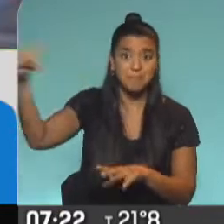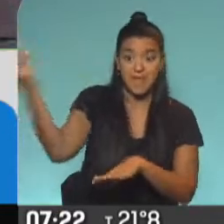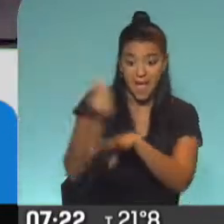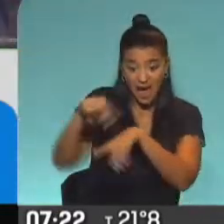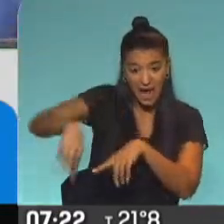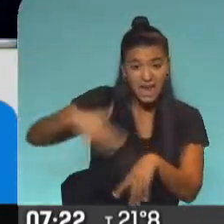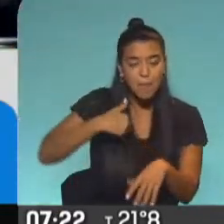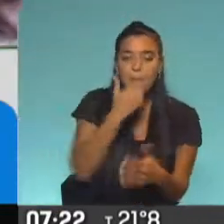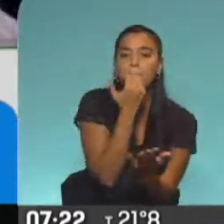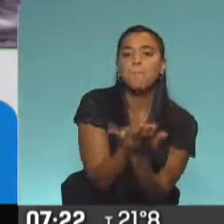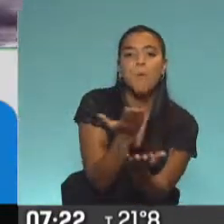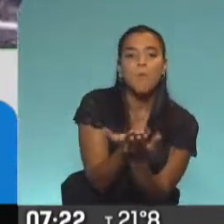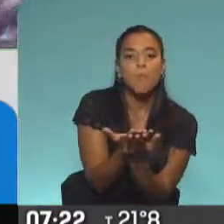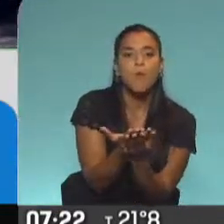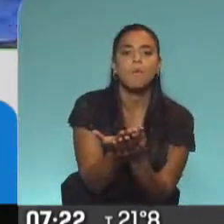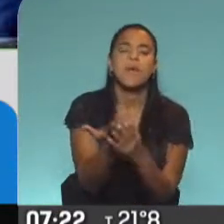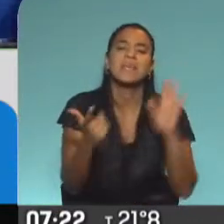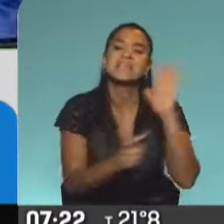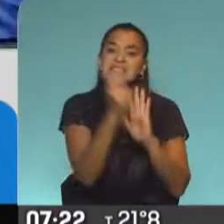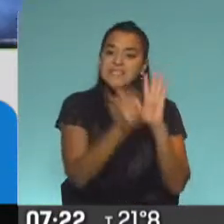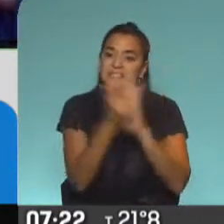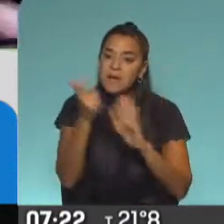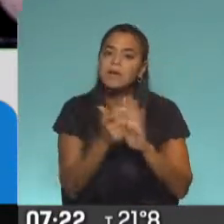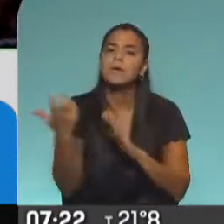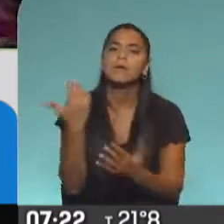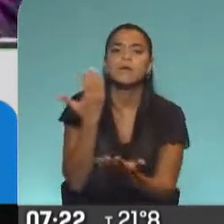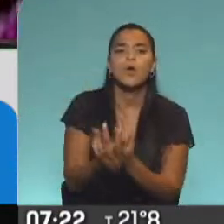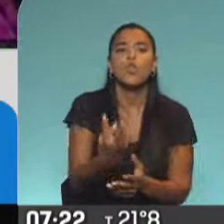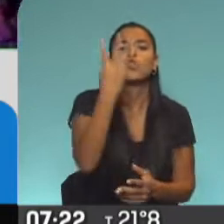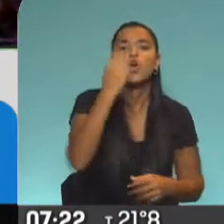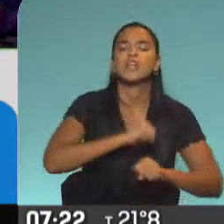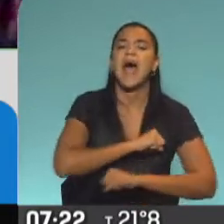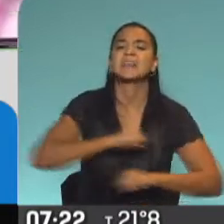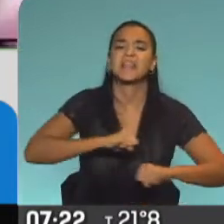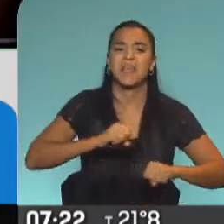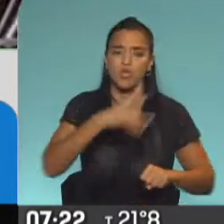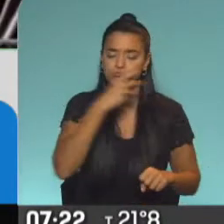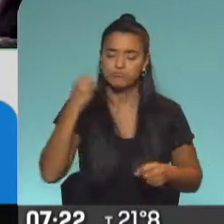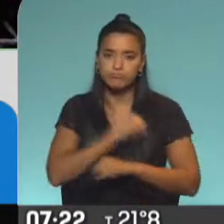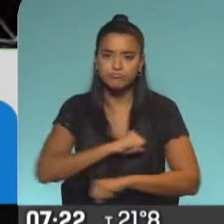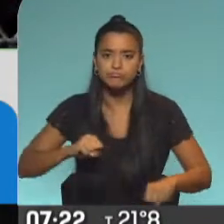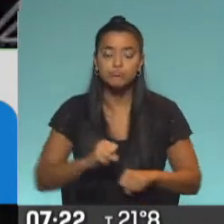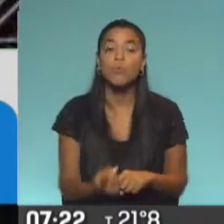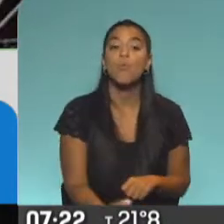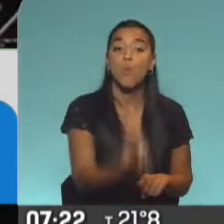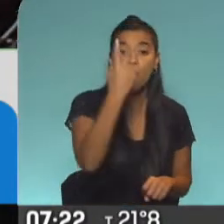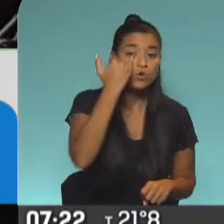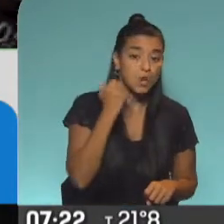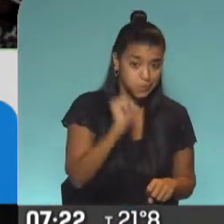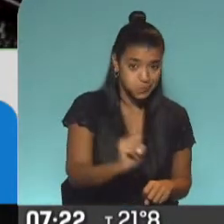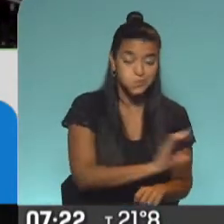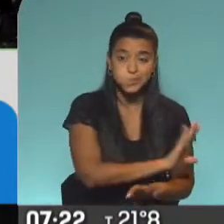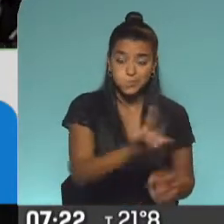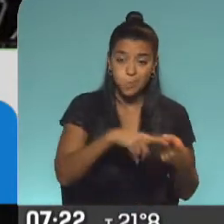proponerle, vía Instagram, la realización de dos atentados terroristas. Uno ya estaba concretado,